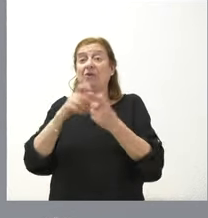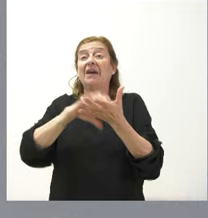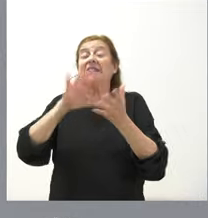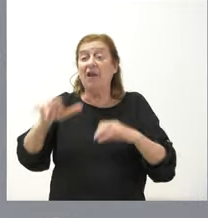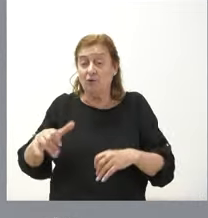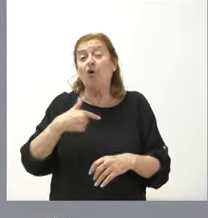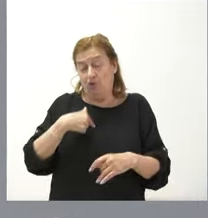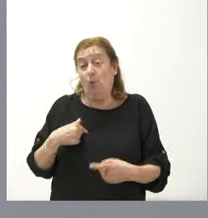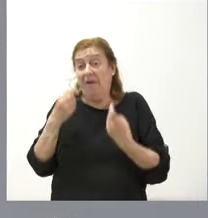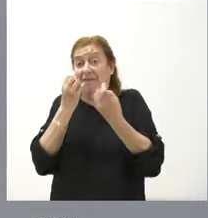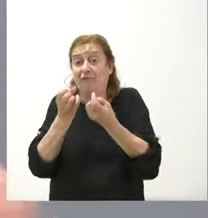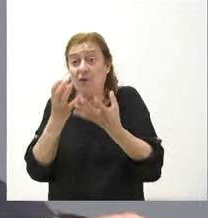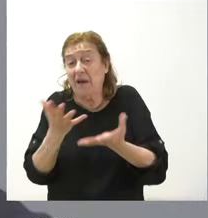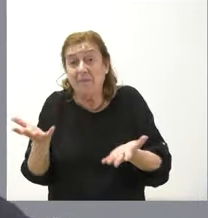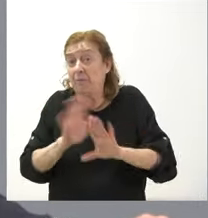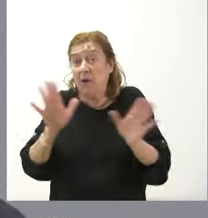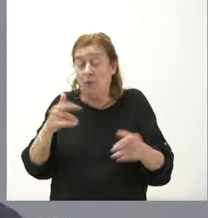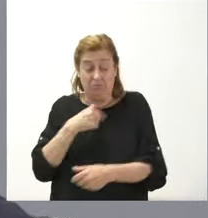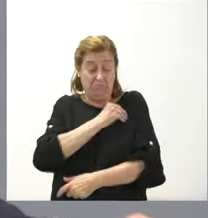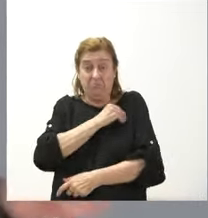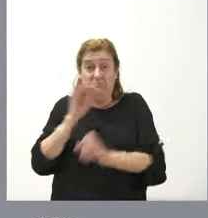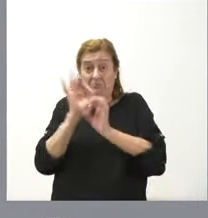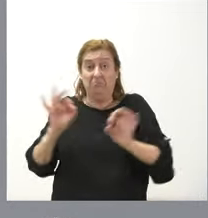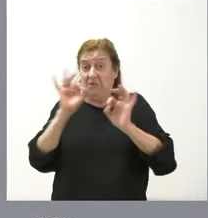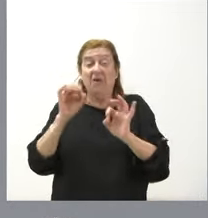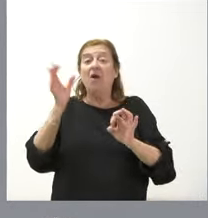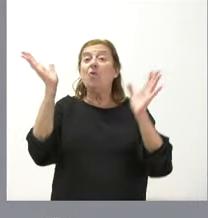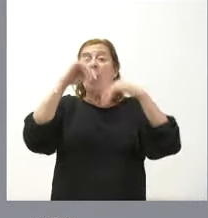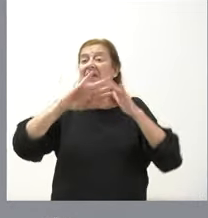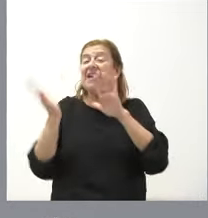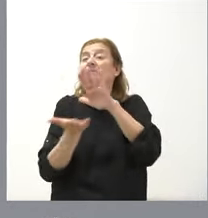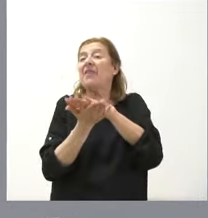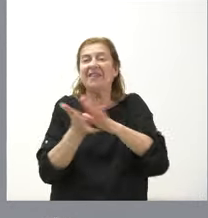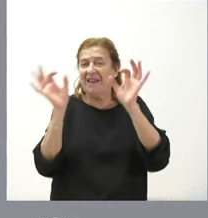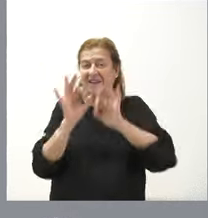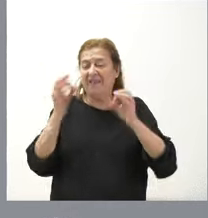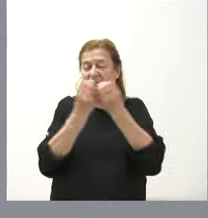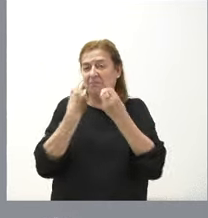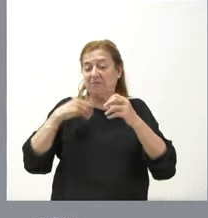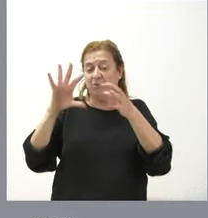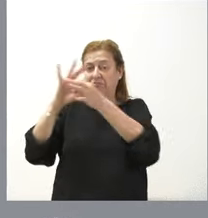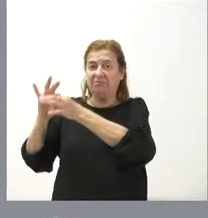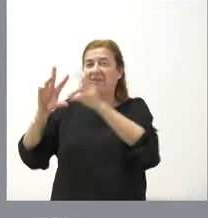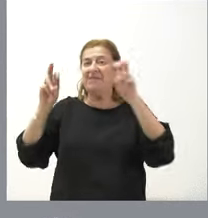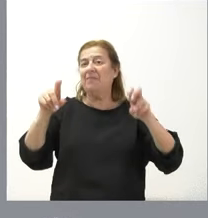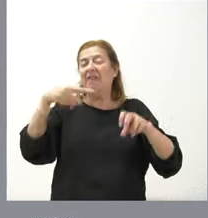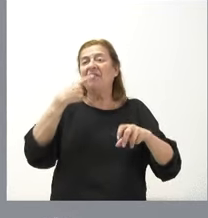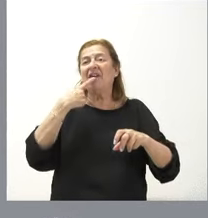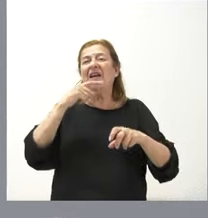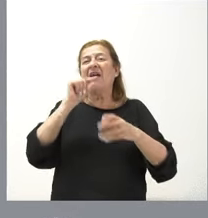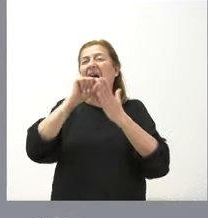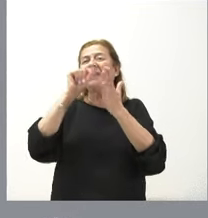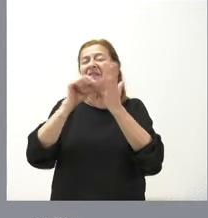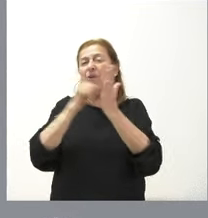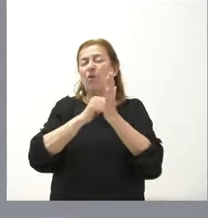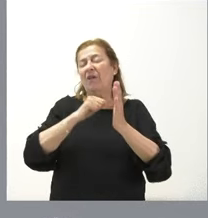informaríamos de lo que fuera necesario pero no ha iniciado ningún expediente en relación con la cuestión que usted plantea de la aplicación de ese artículo de la